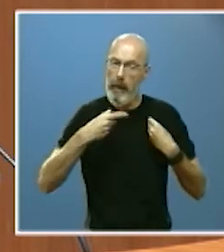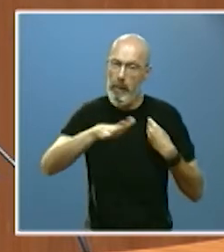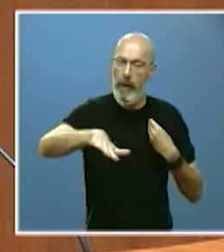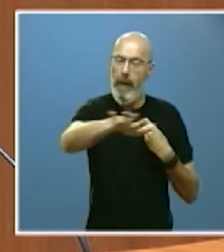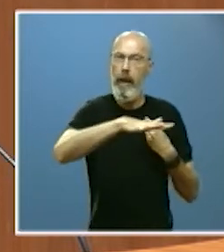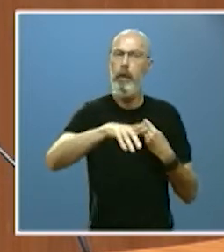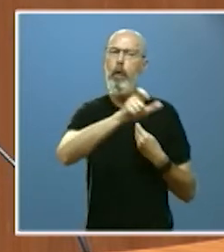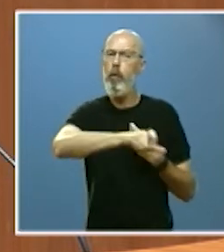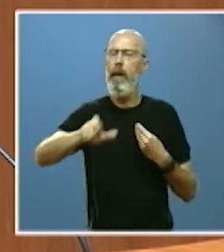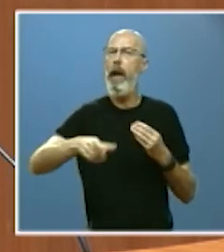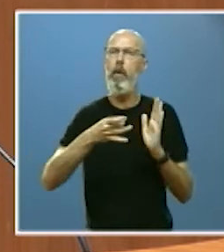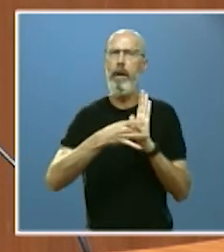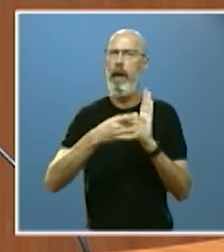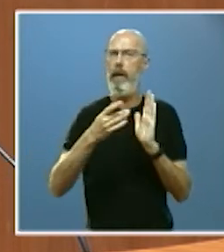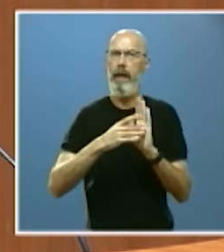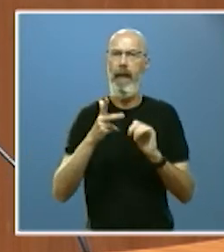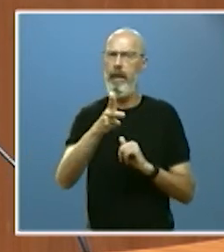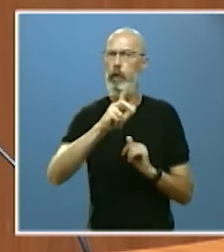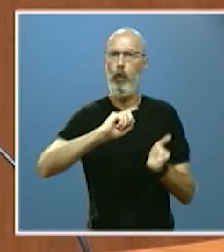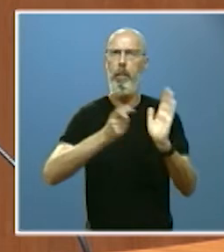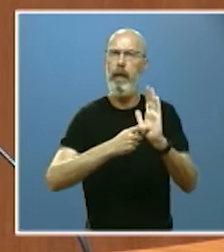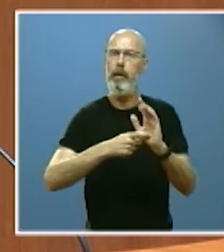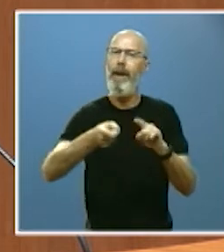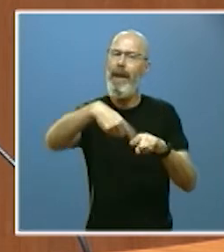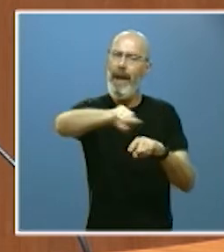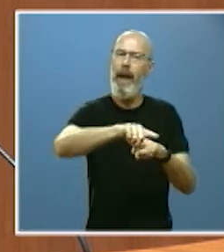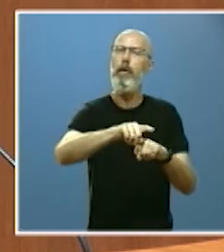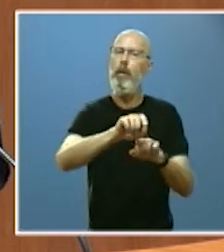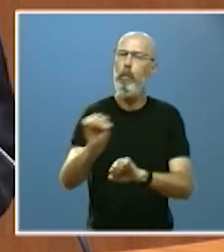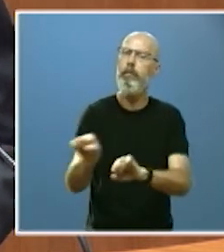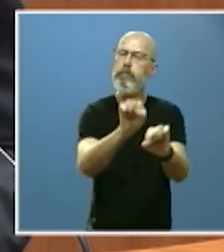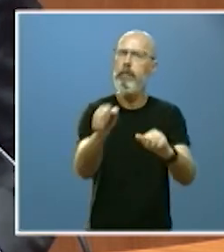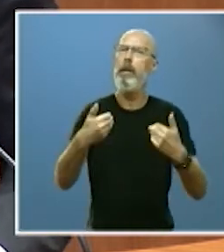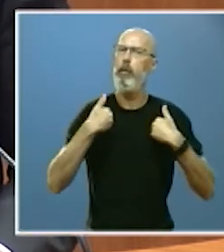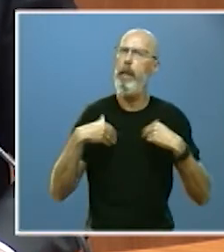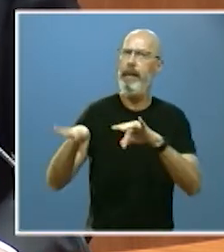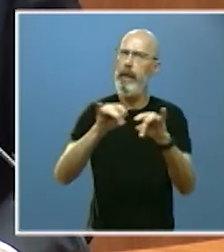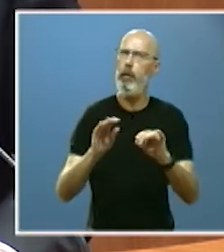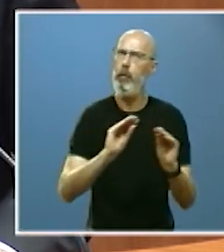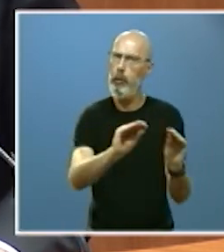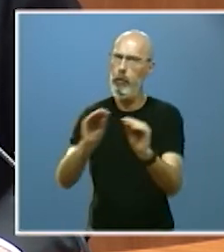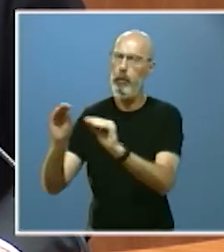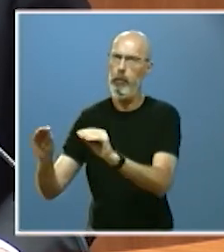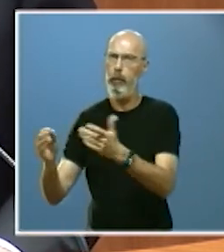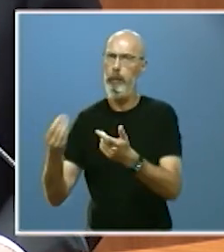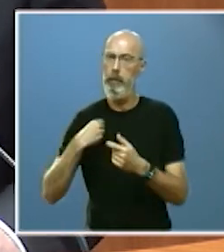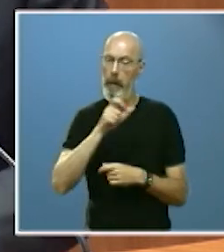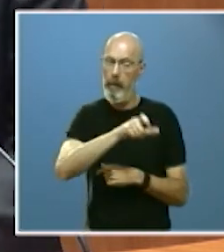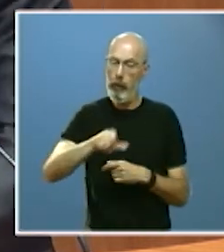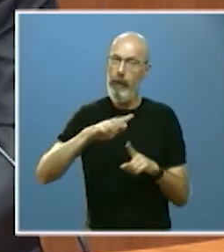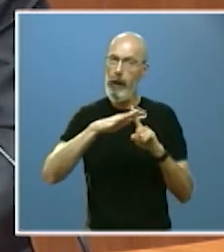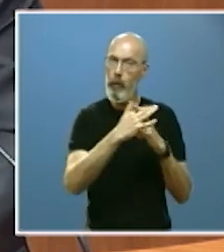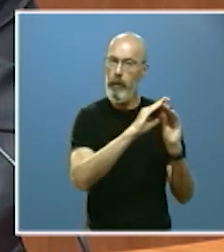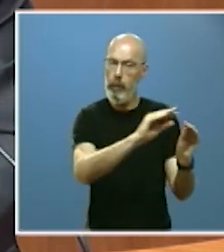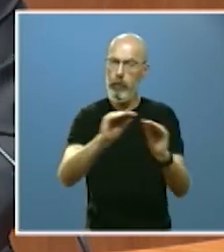derecho los llamados guardianes del territorio para el autonomismo útil son las personas y sus circunstancias las que